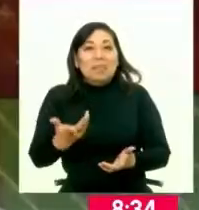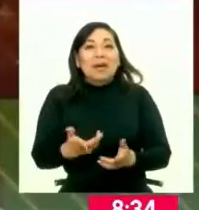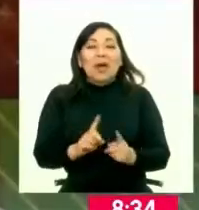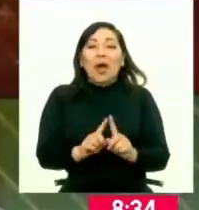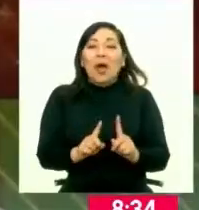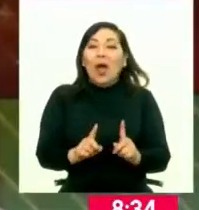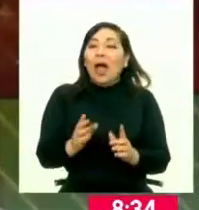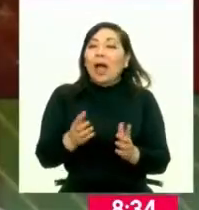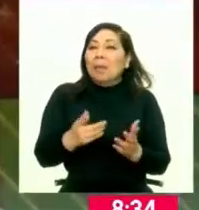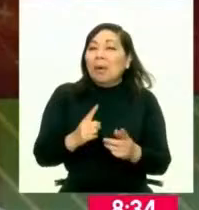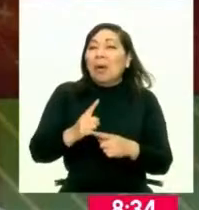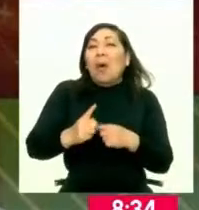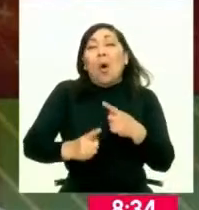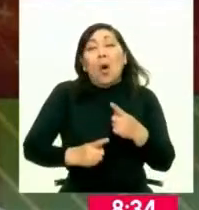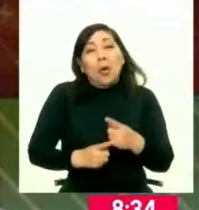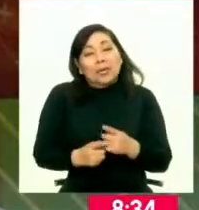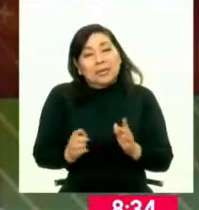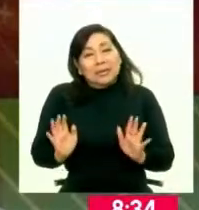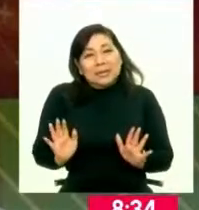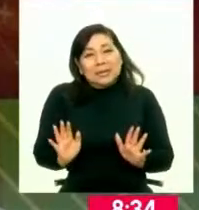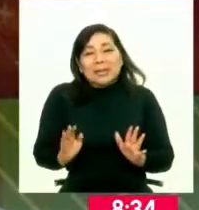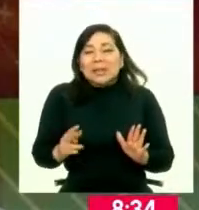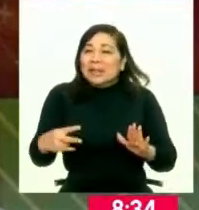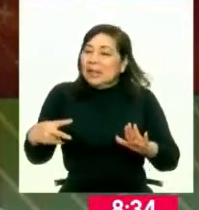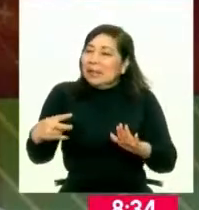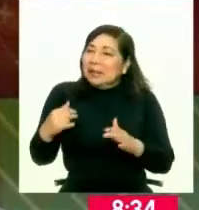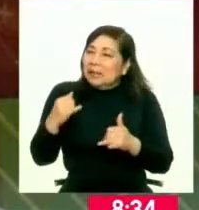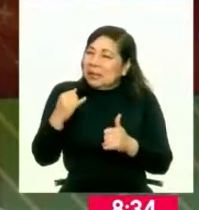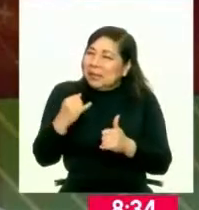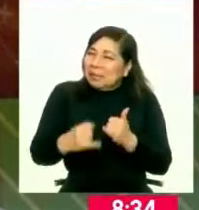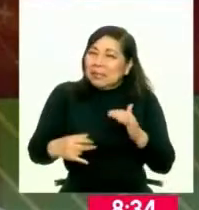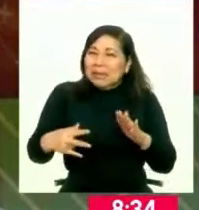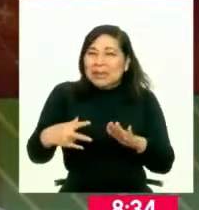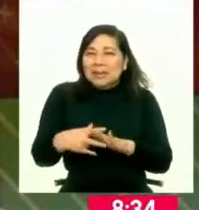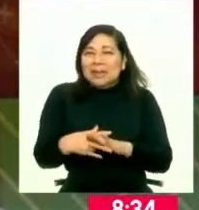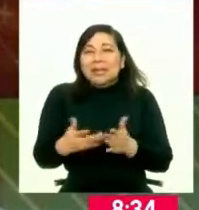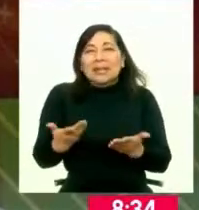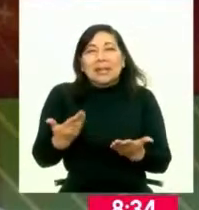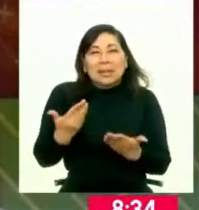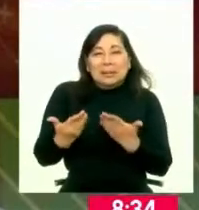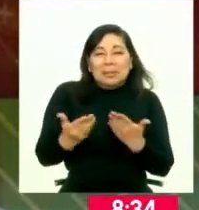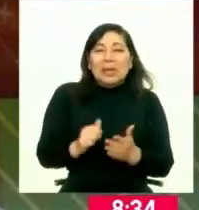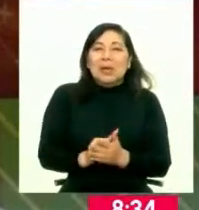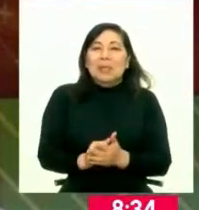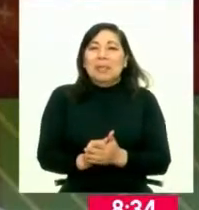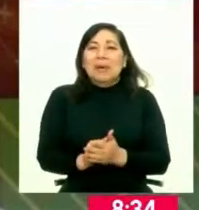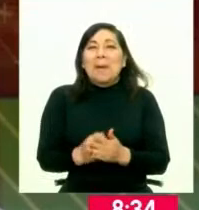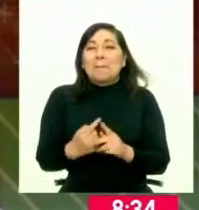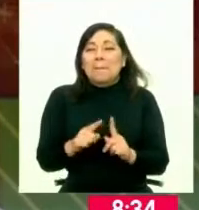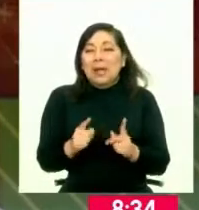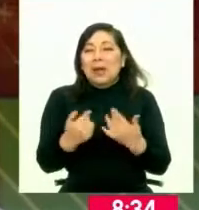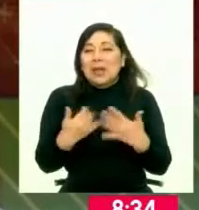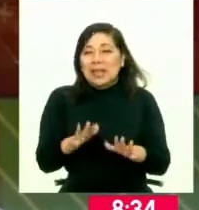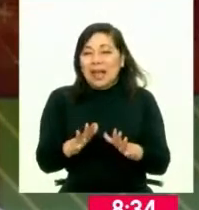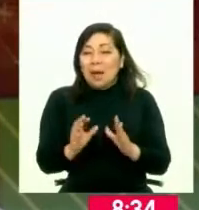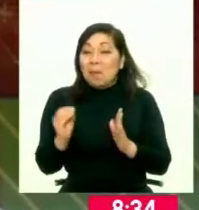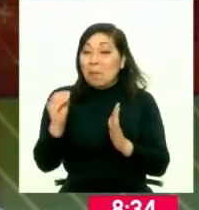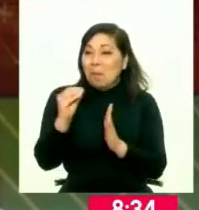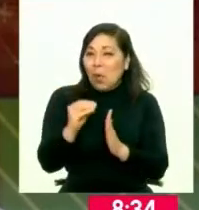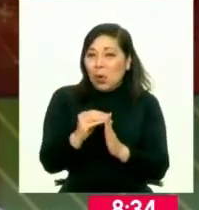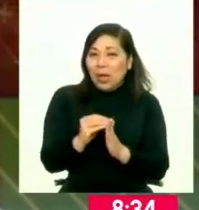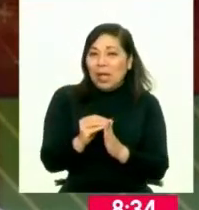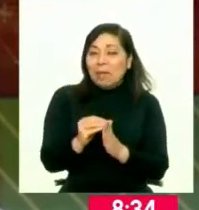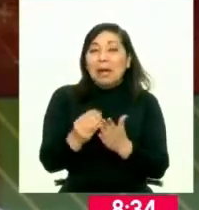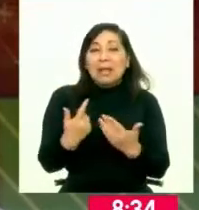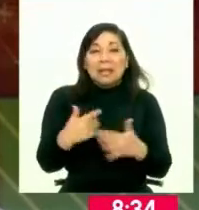y azul. Esperamos hacia el otro año tener ese corte. Siempre uno encuentra algunas dificultades en el camino. Ya estamos colocando nuestras